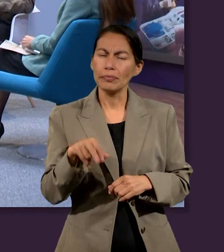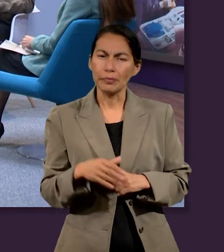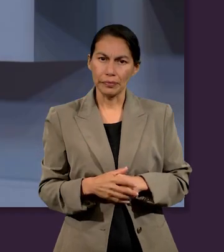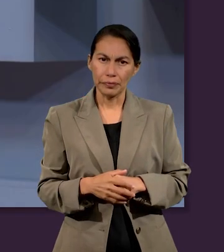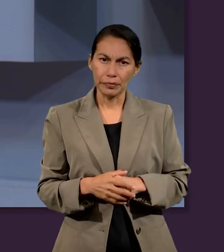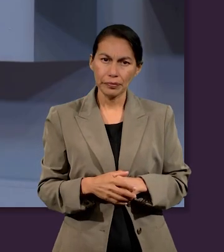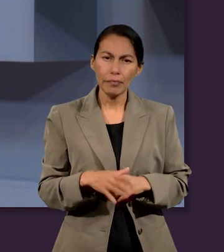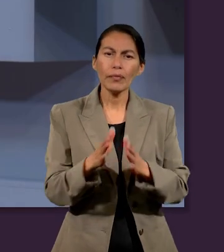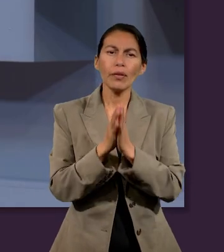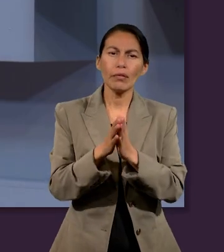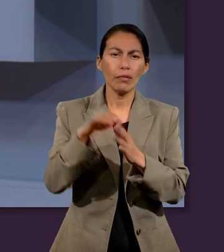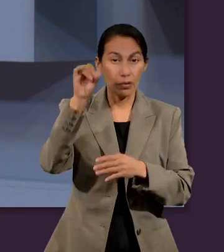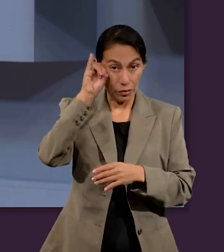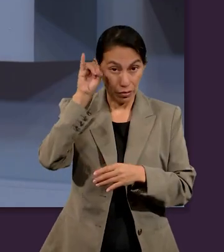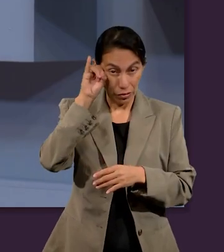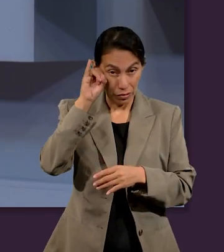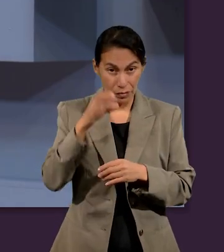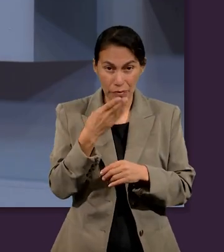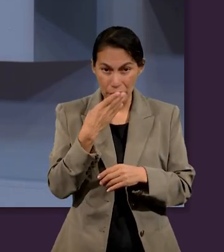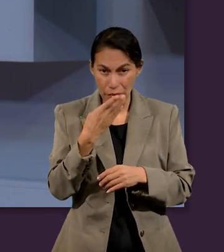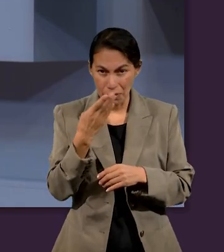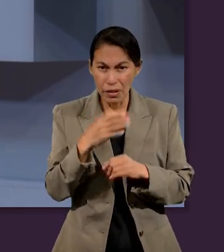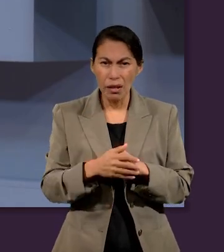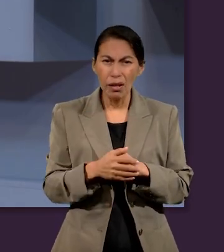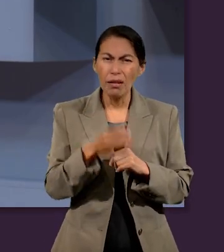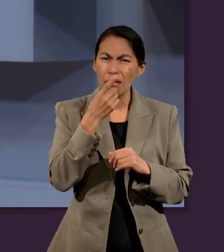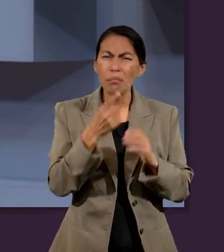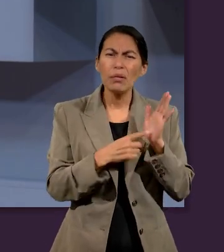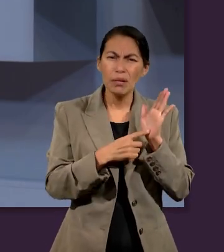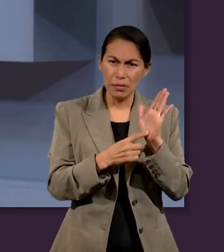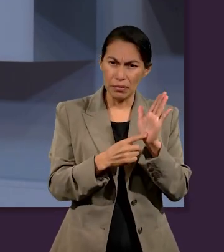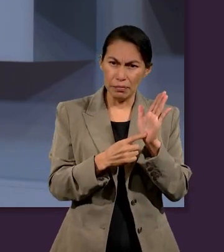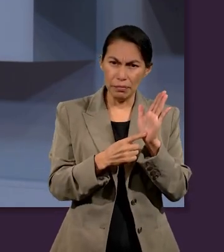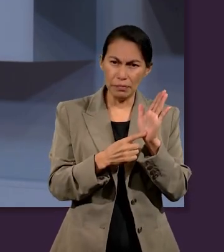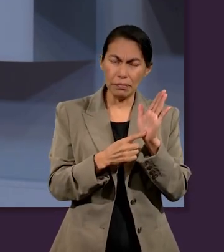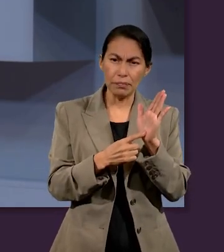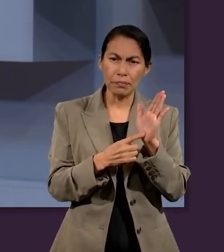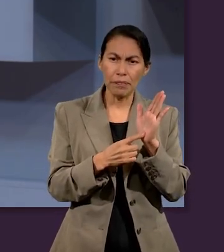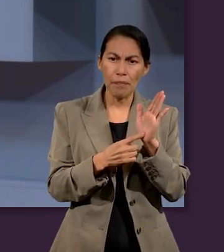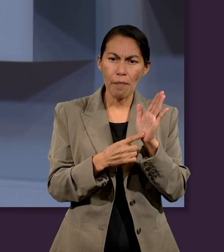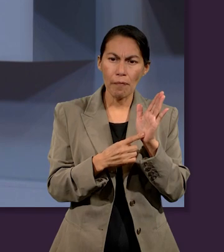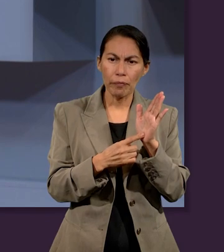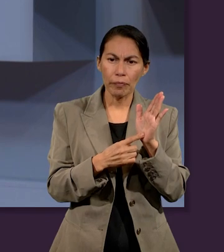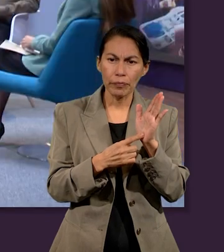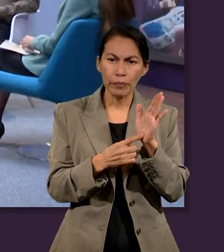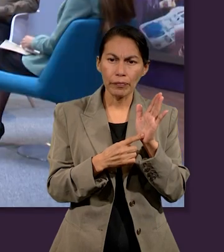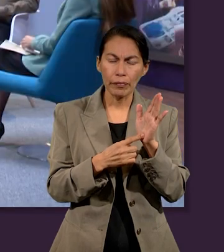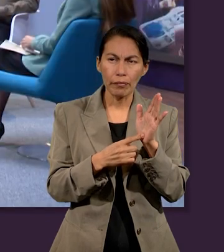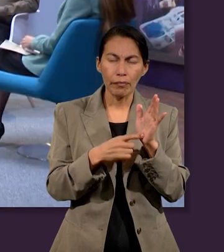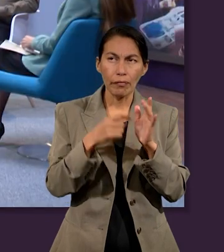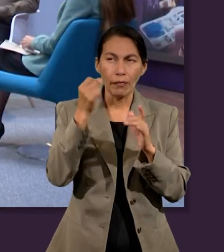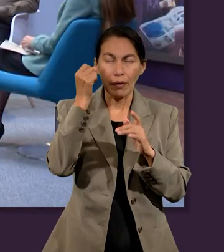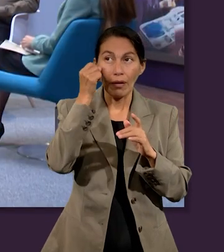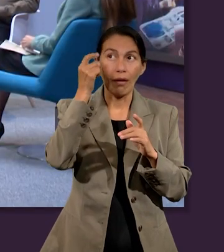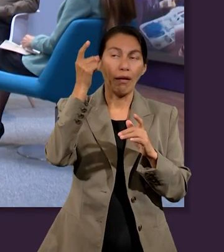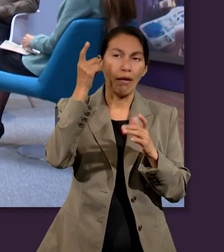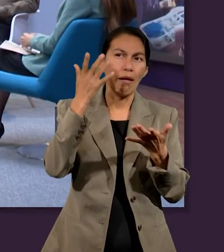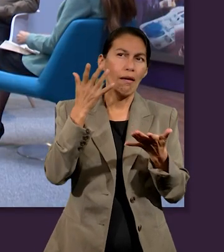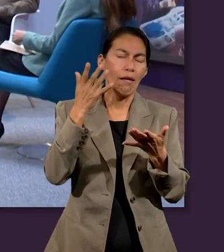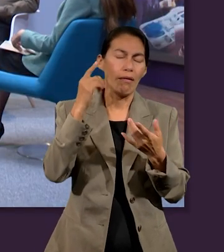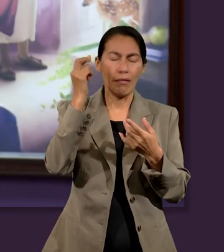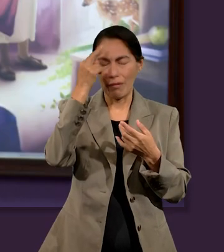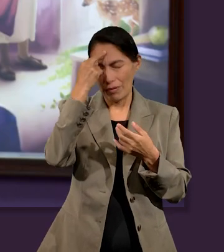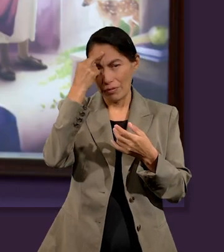importante saber que la Biblia debería respaldarlo. Isaí, ¿nos podrías decir si hay algún texto bíblico que lo respalde?